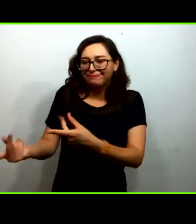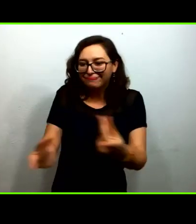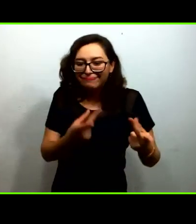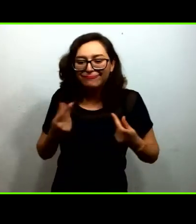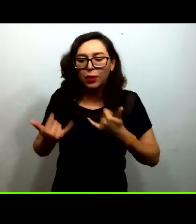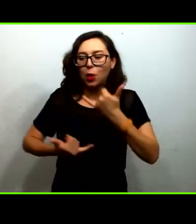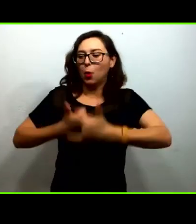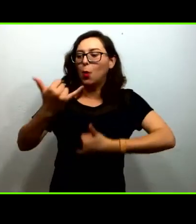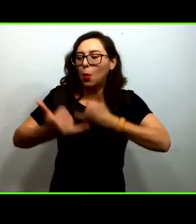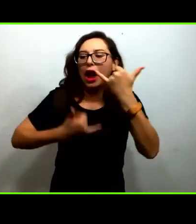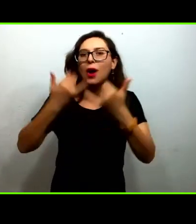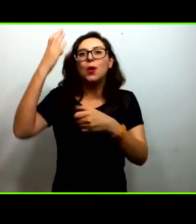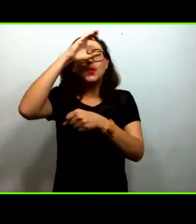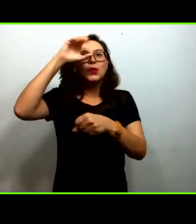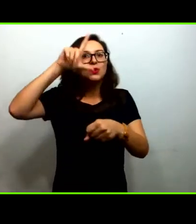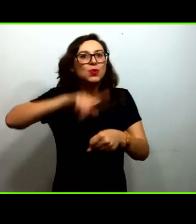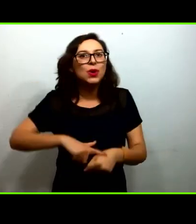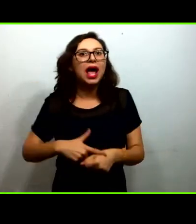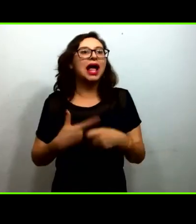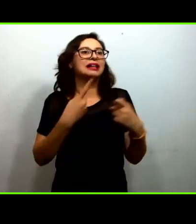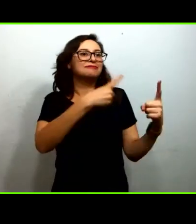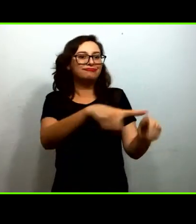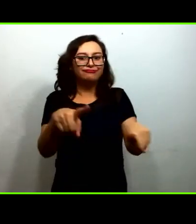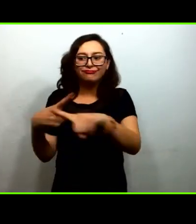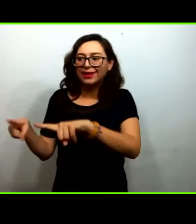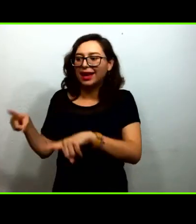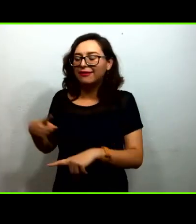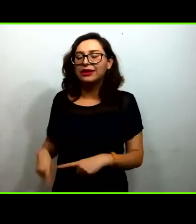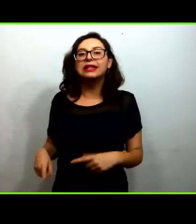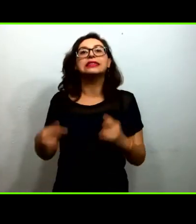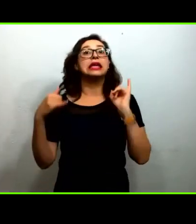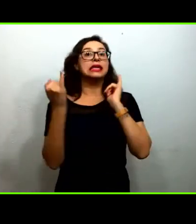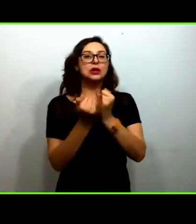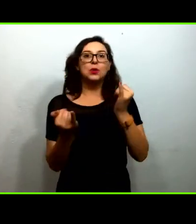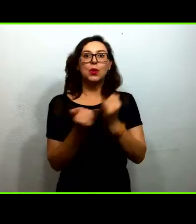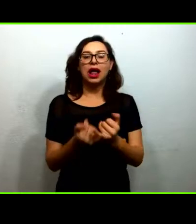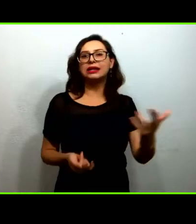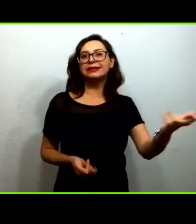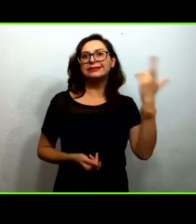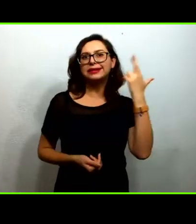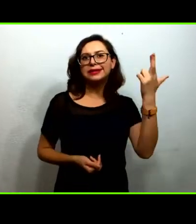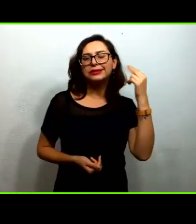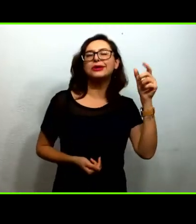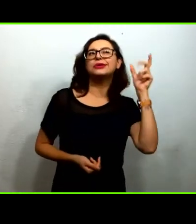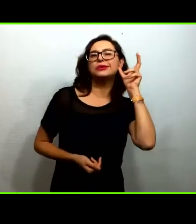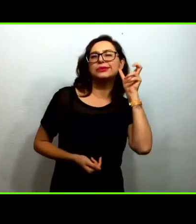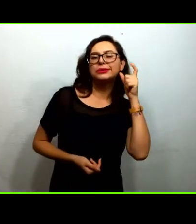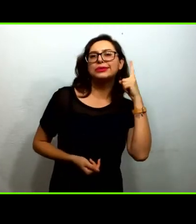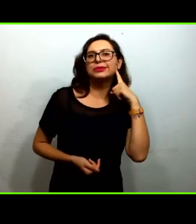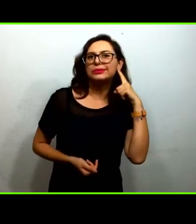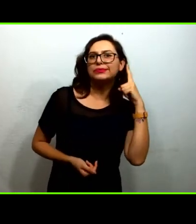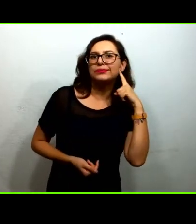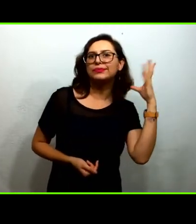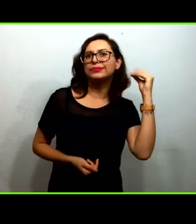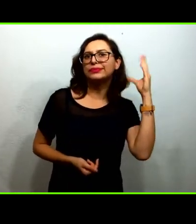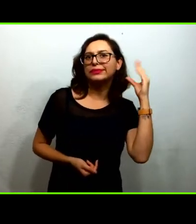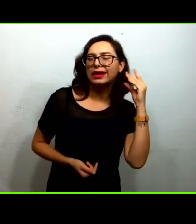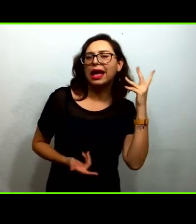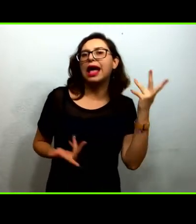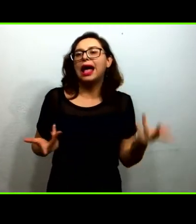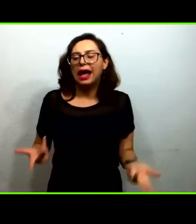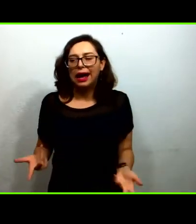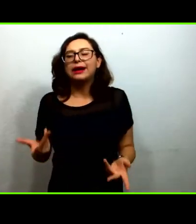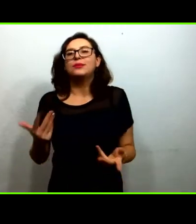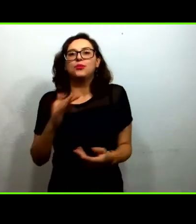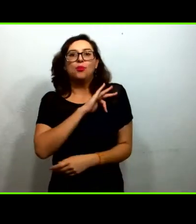los papás también ver en la radio comunitaria la radio comercial la que le llegue este